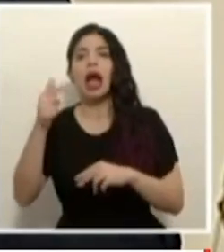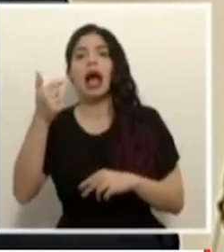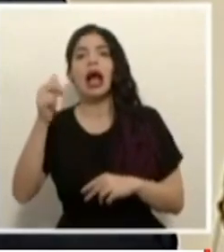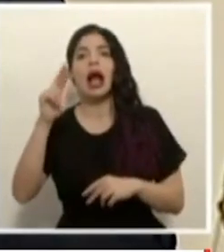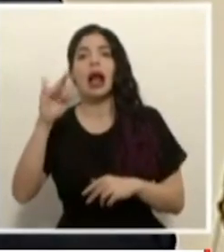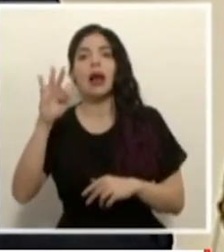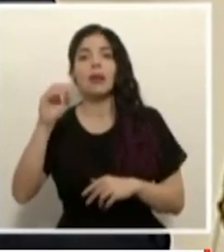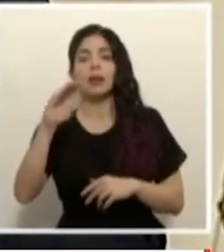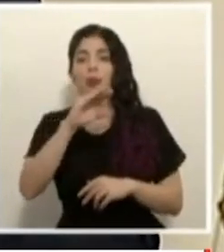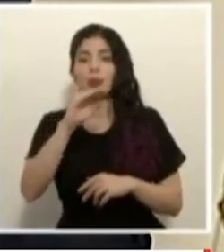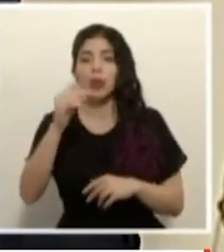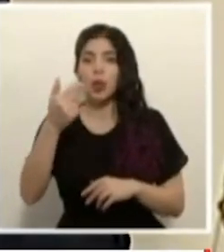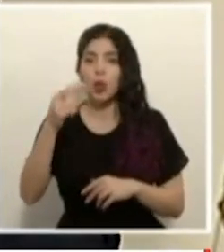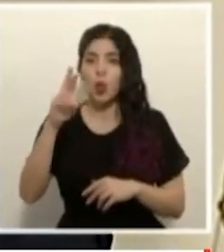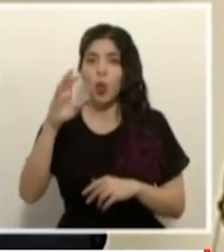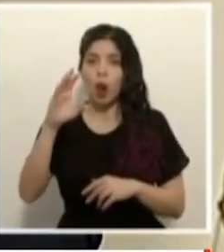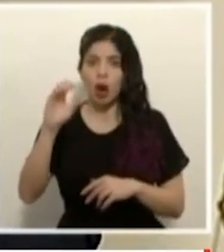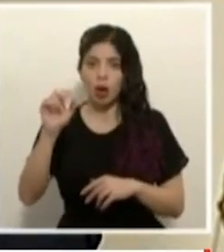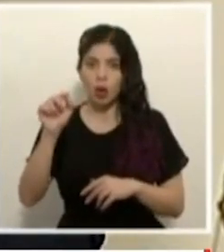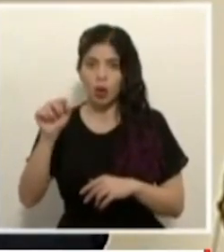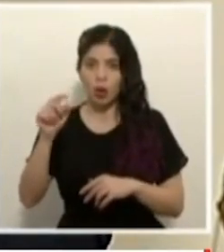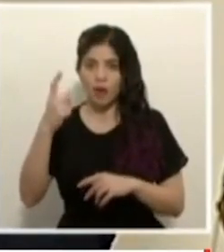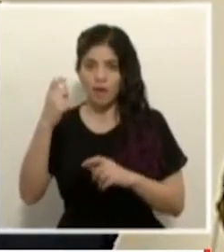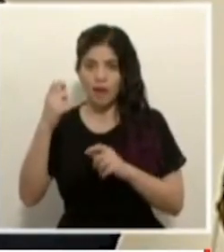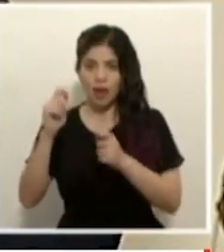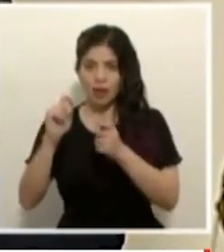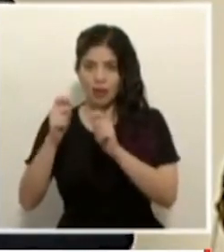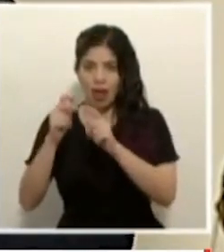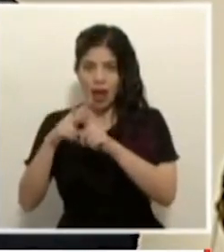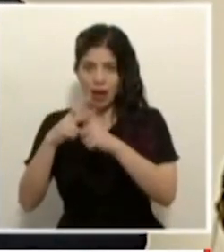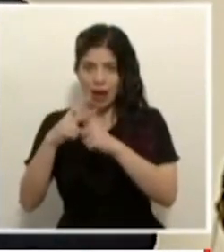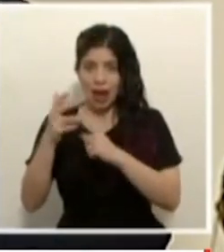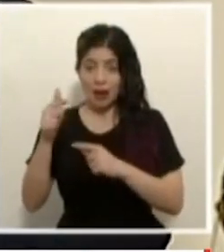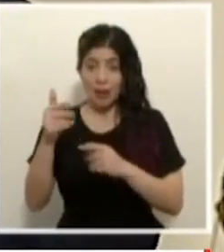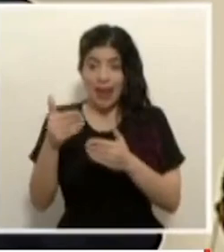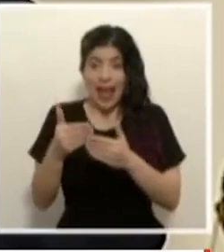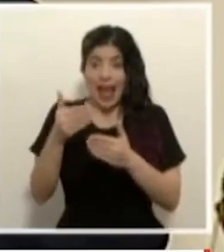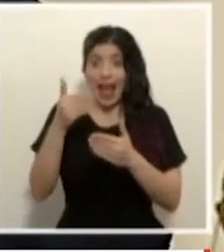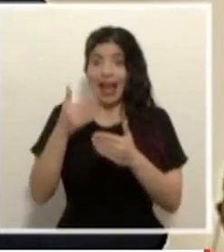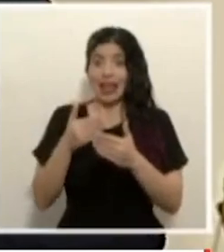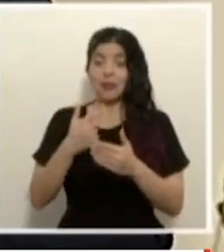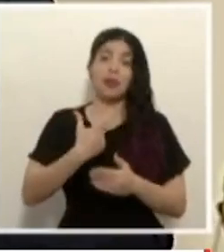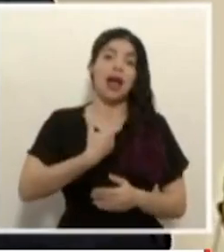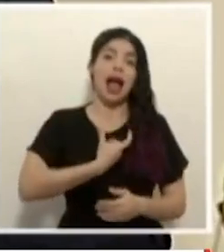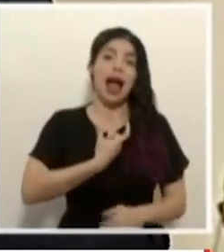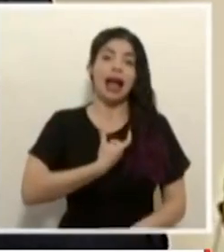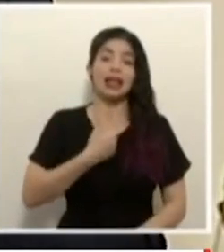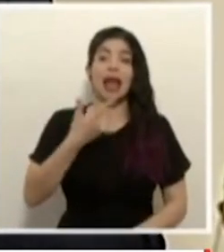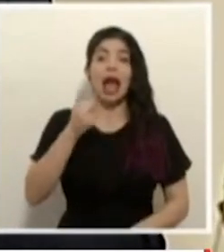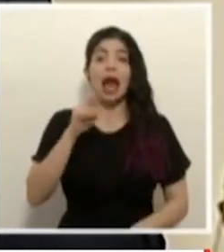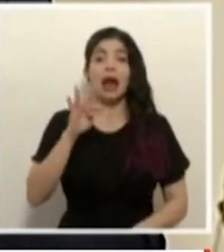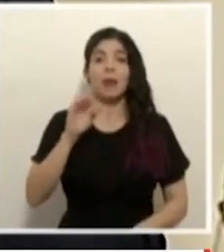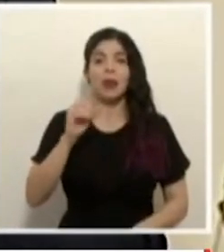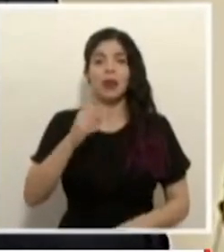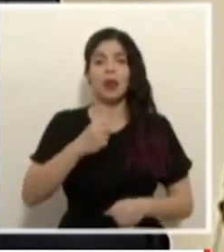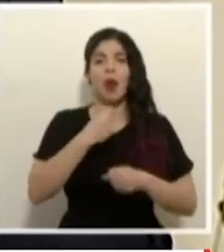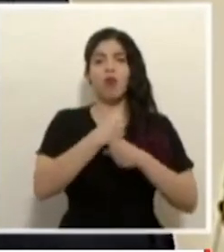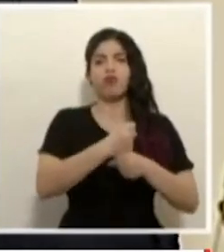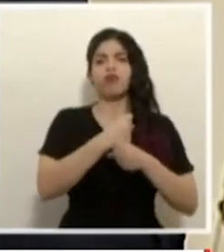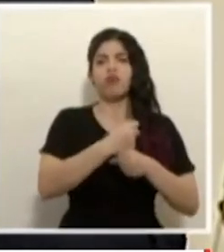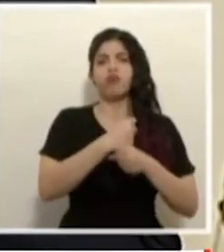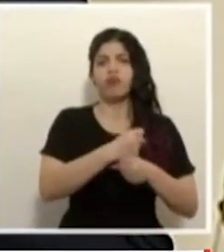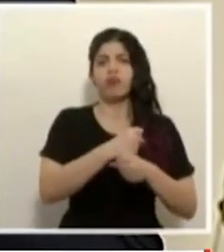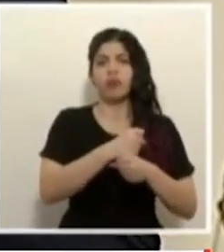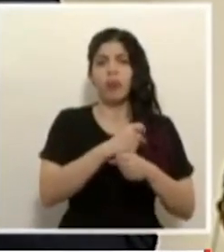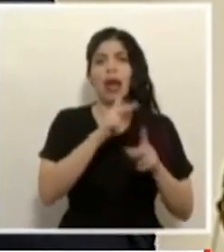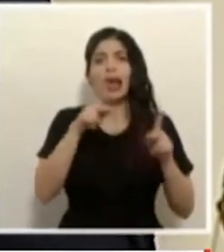y el huarco según me explican antes de eso el alcalde de Garavito había hecho una manifestación y